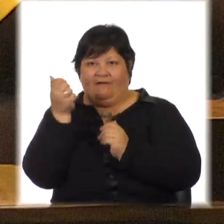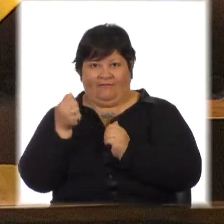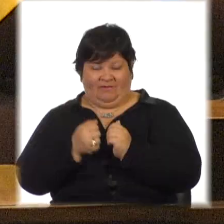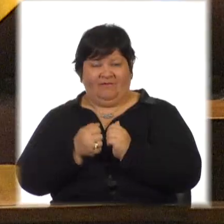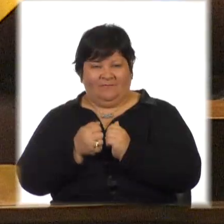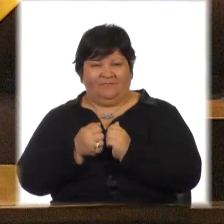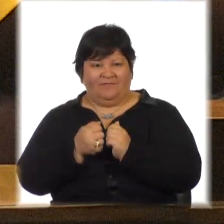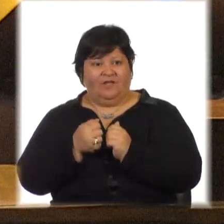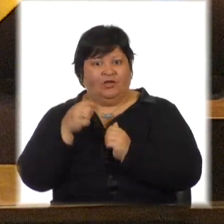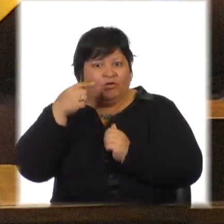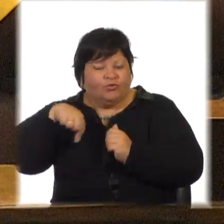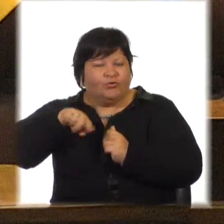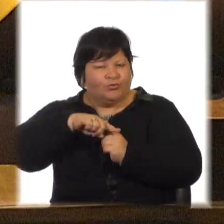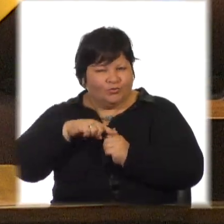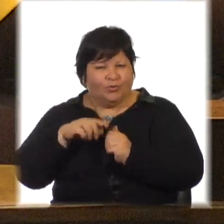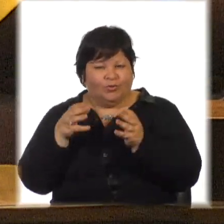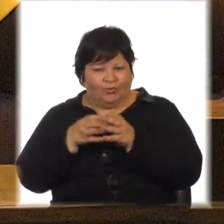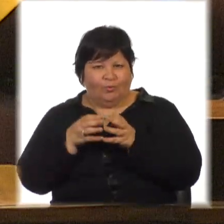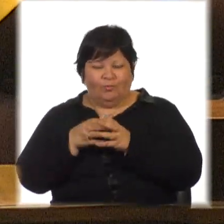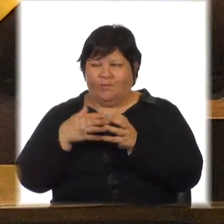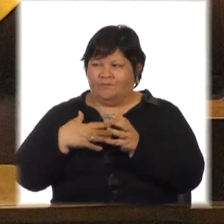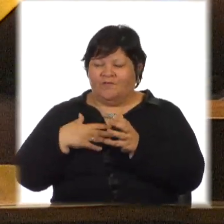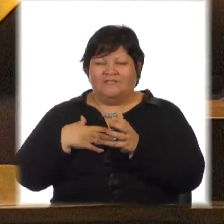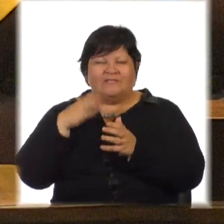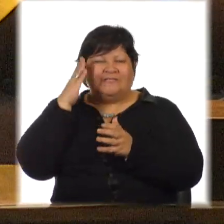acompañamos su peripecia humana desde siempre.